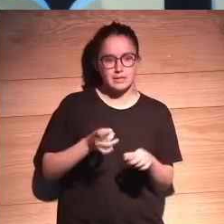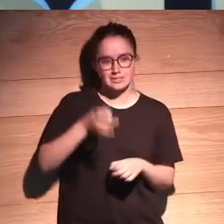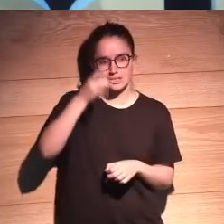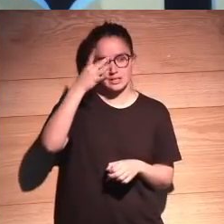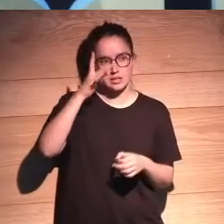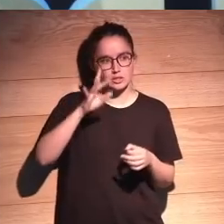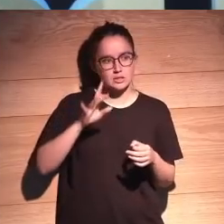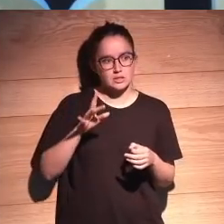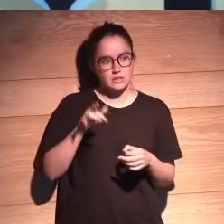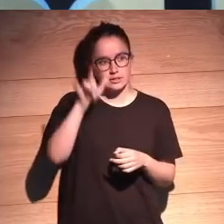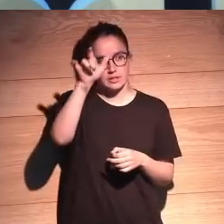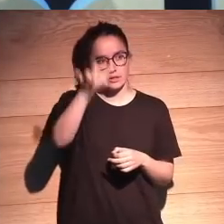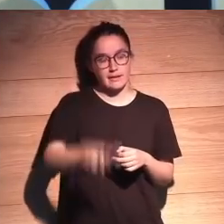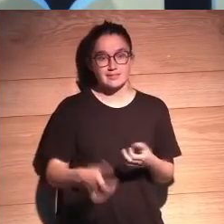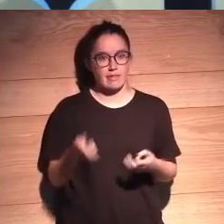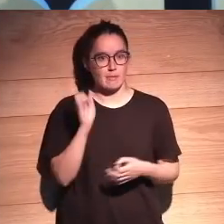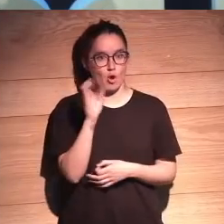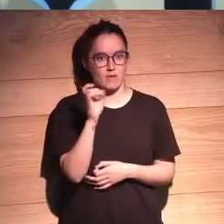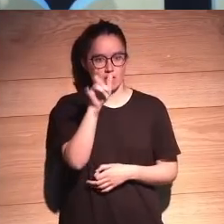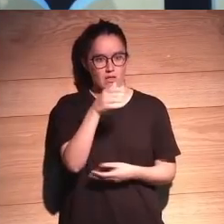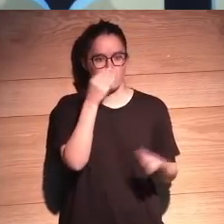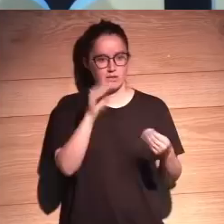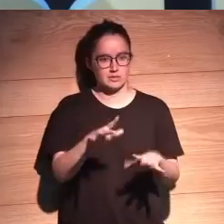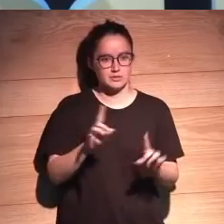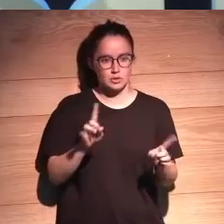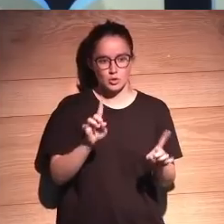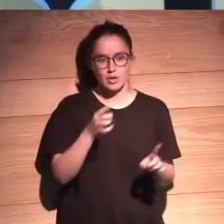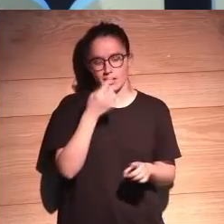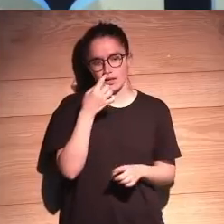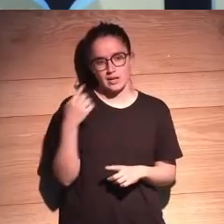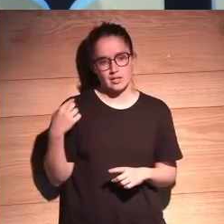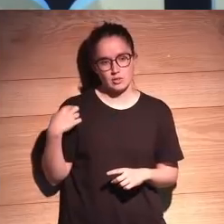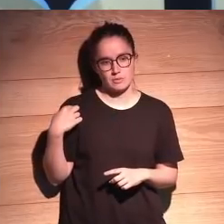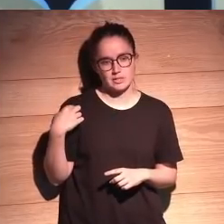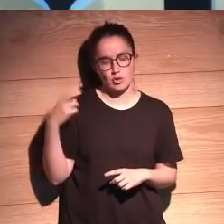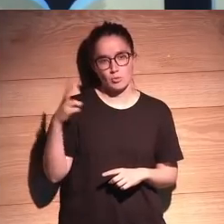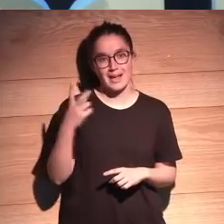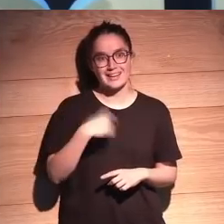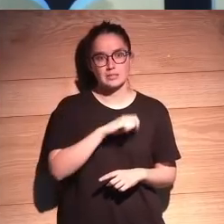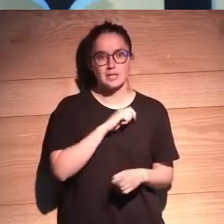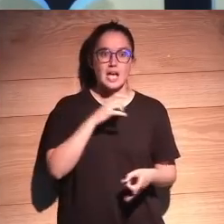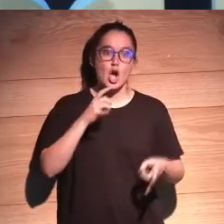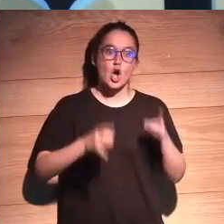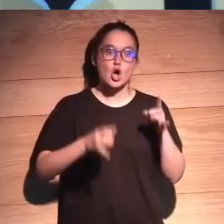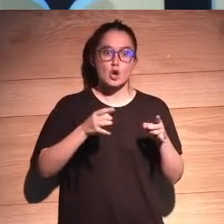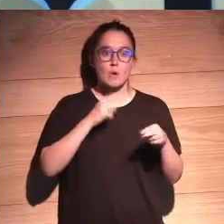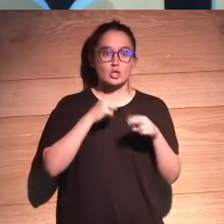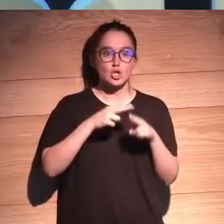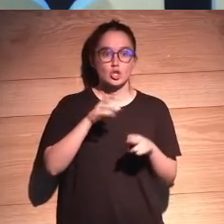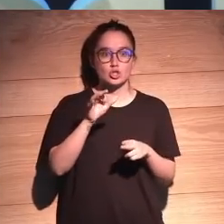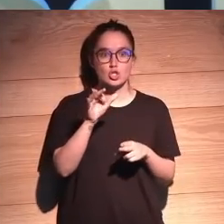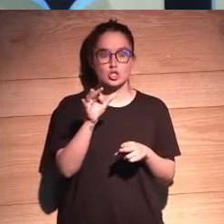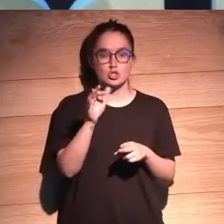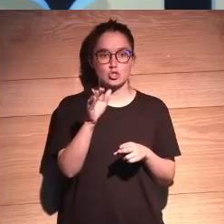completamente. ¿Es este el que tendría que dar la charla? No, el año pasado traje a España la robot Sofía que